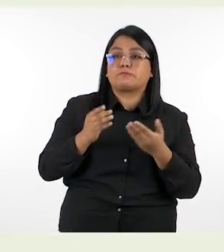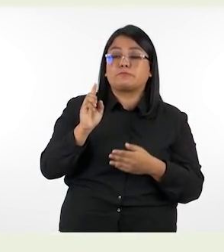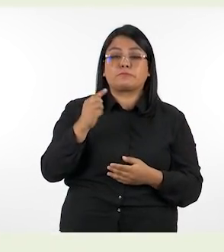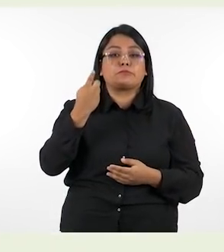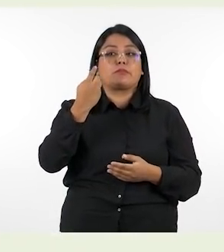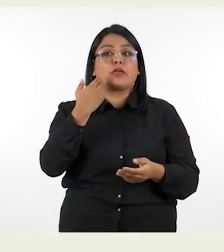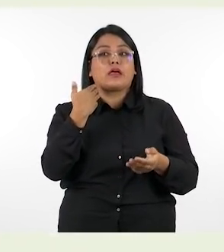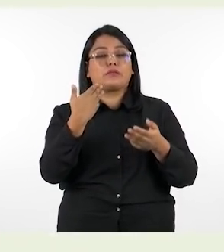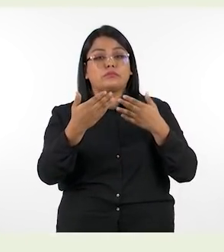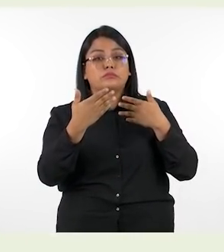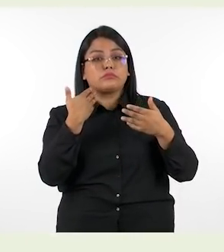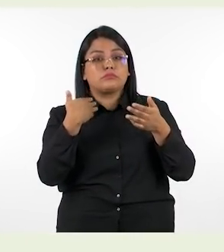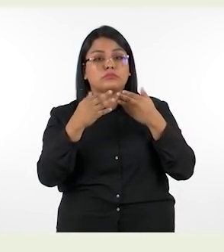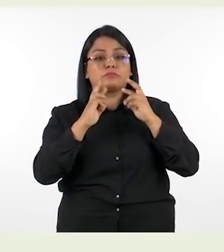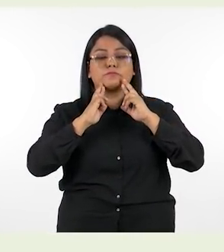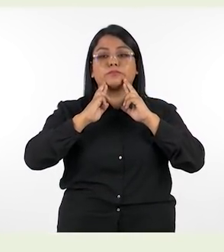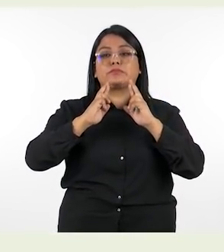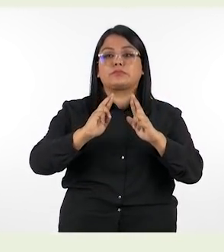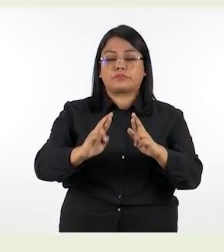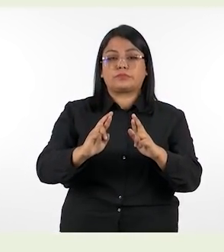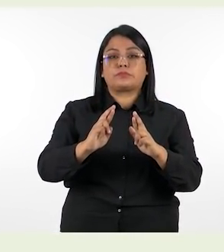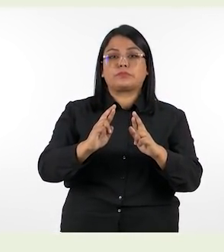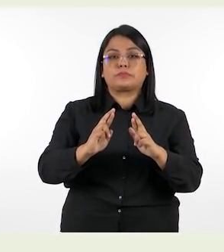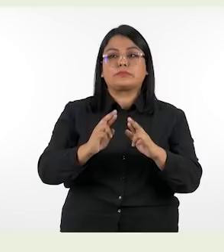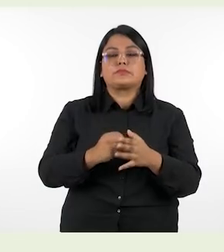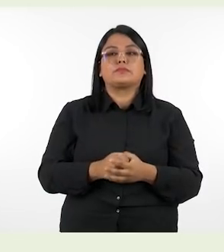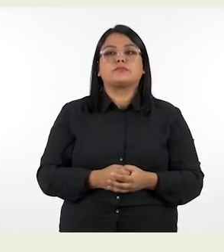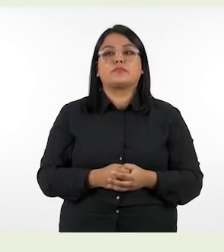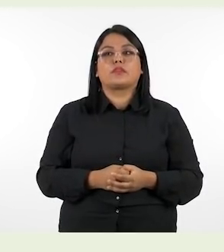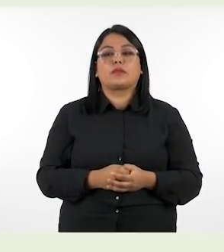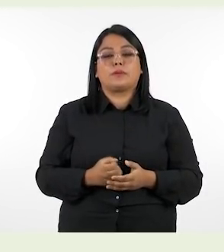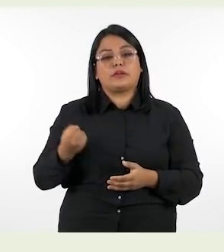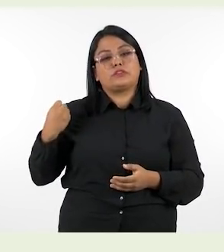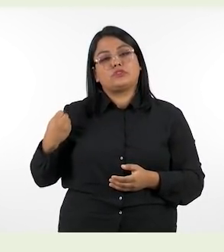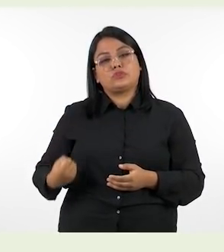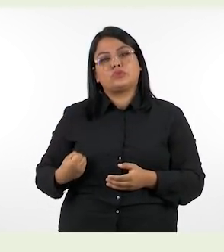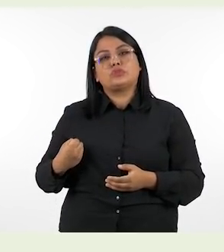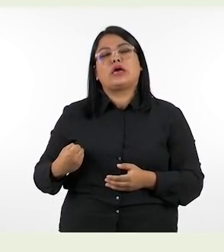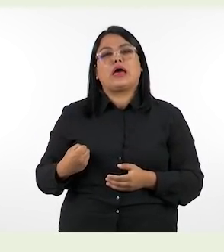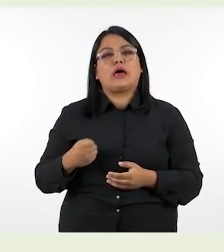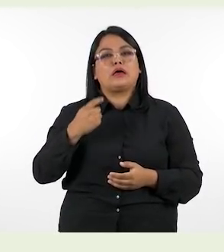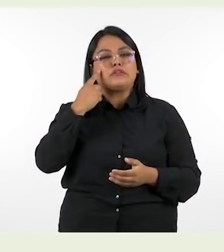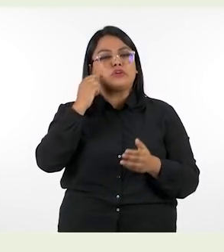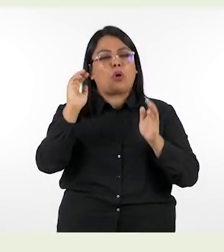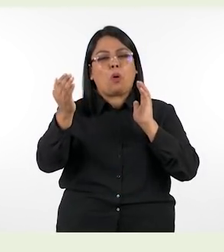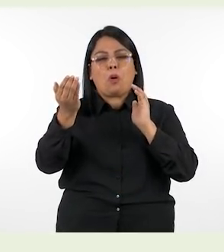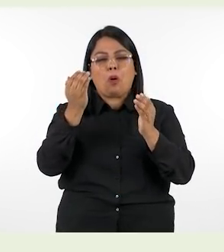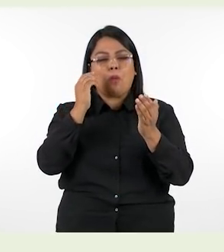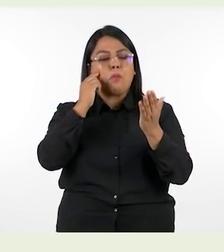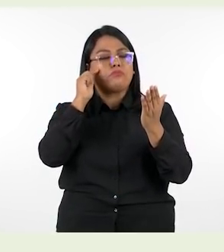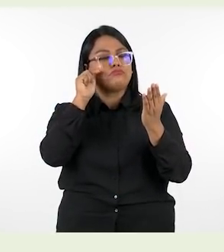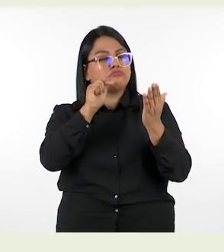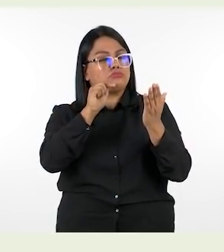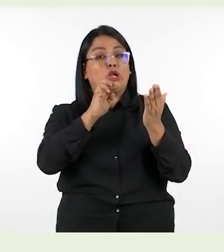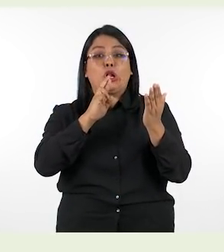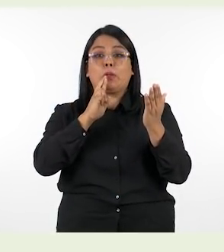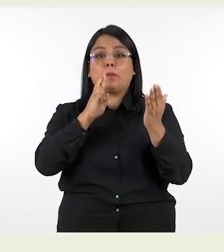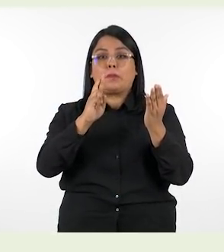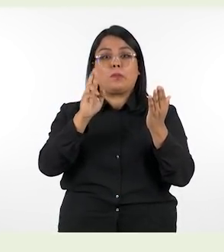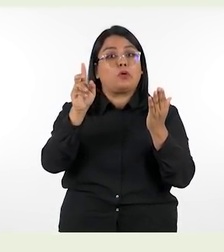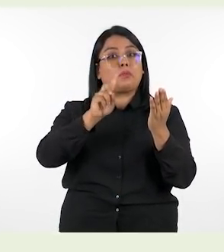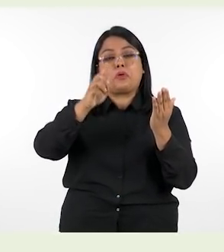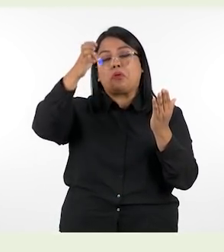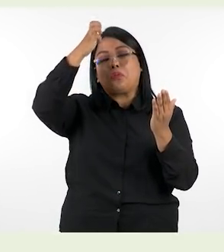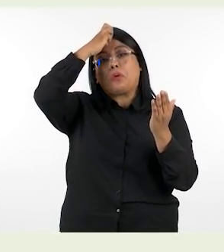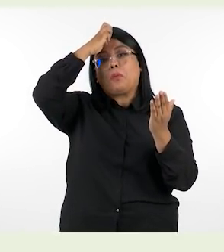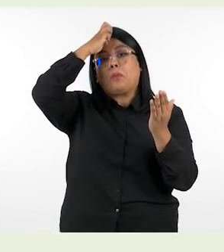puede hacer la primera es diciendo la respuesta de manera verbal para que los estudiantes comprueben su solución en